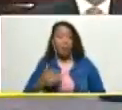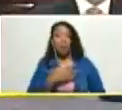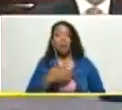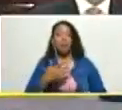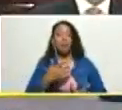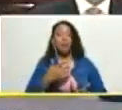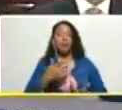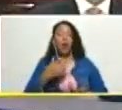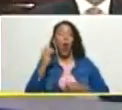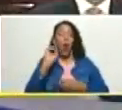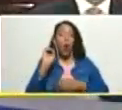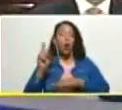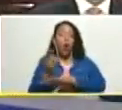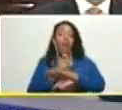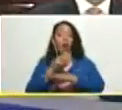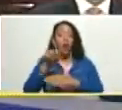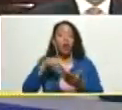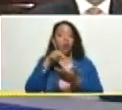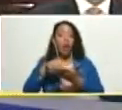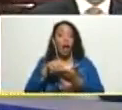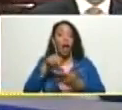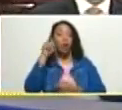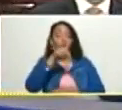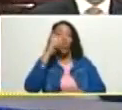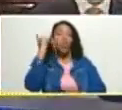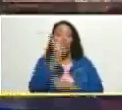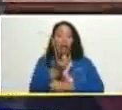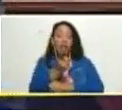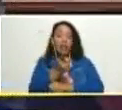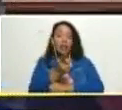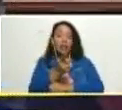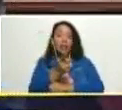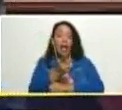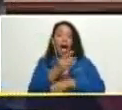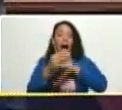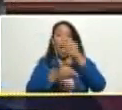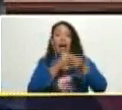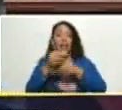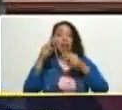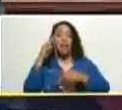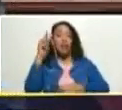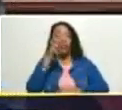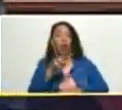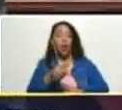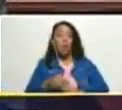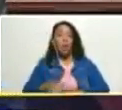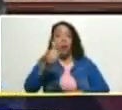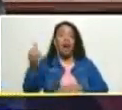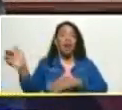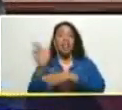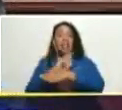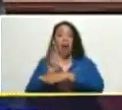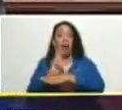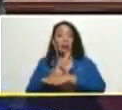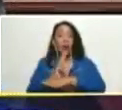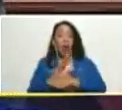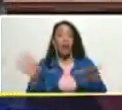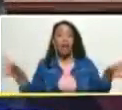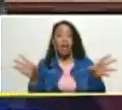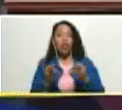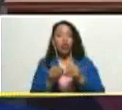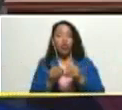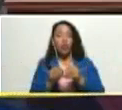gobierno nacional estás obligado a tener una visión práctica concreta